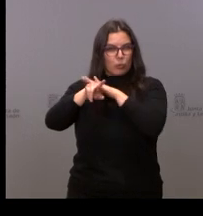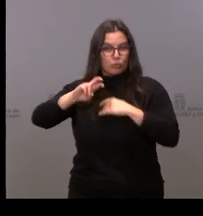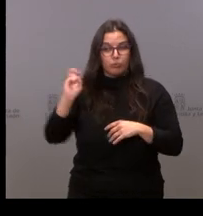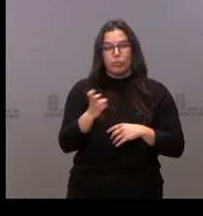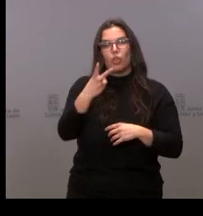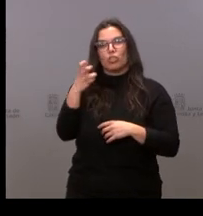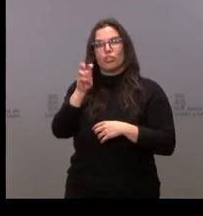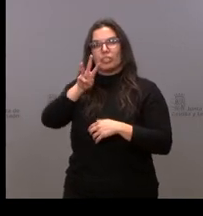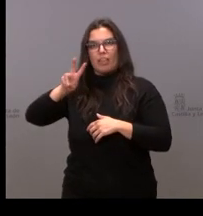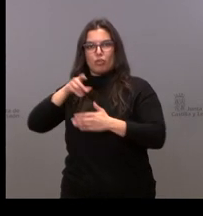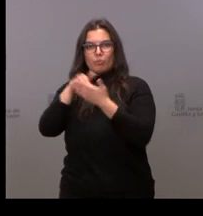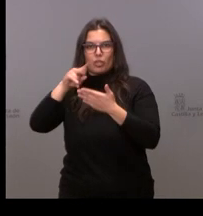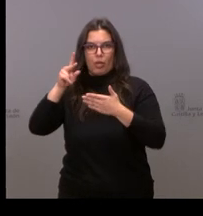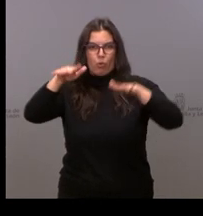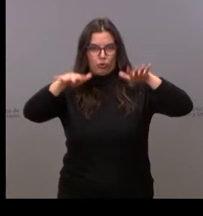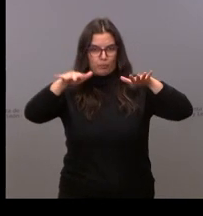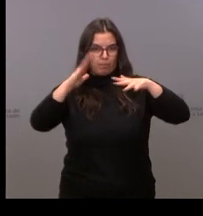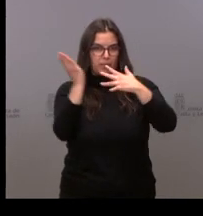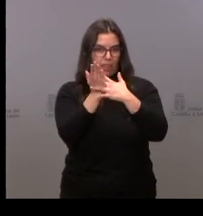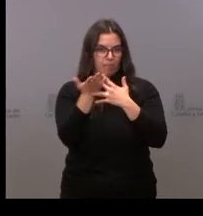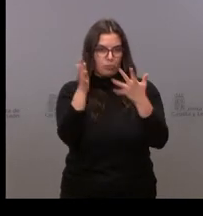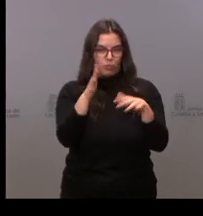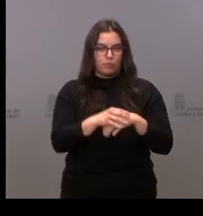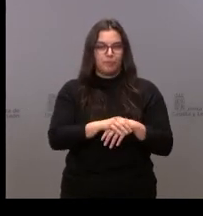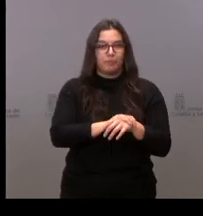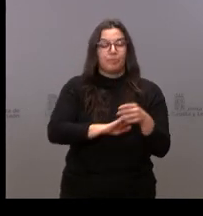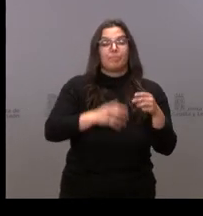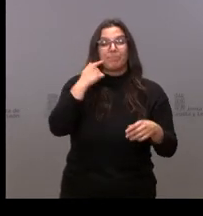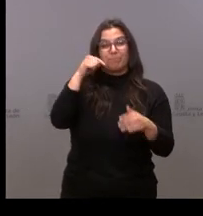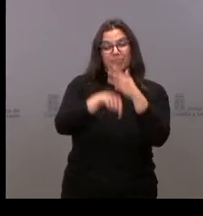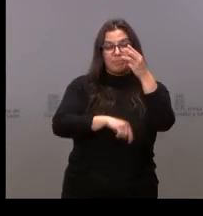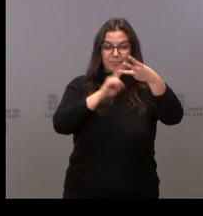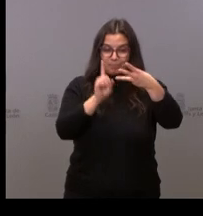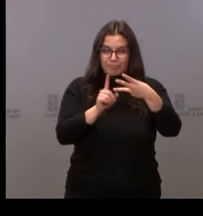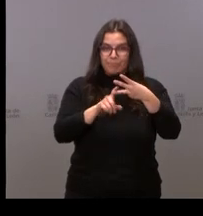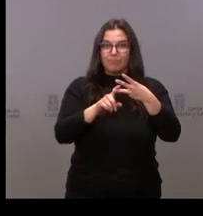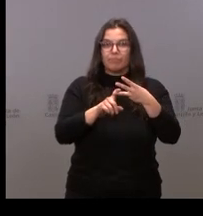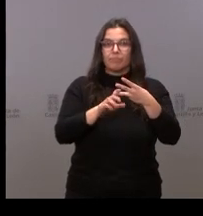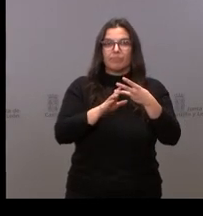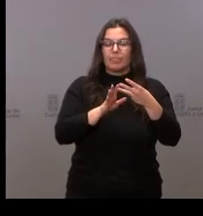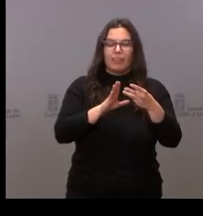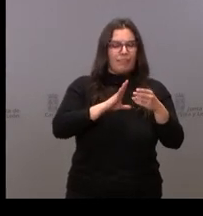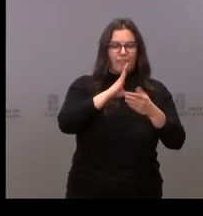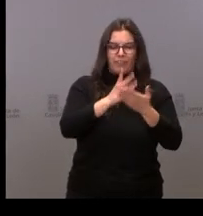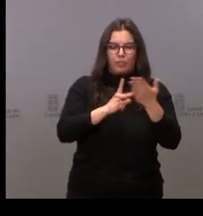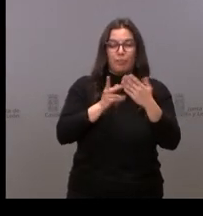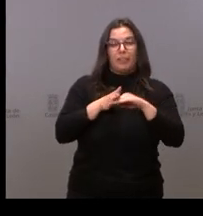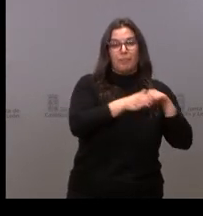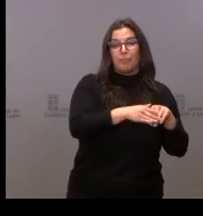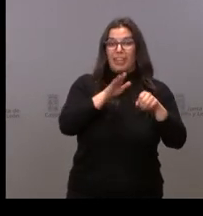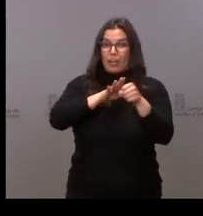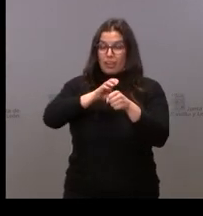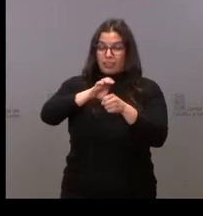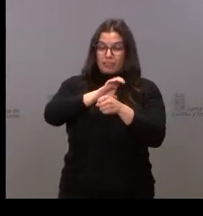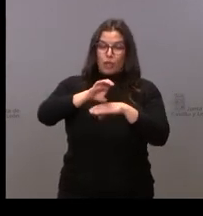232 millones de euros. Si entramos en el ámbito educativo, la inversión prevista para este periodo asciende a